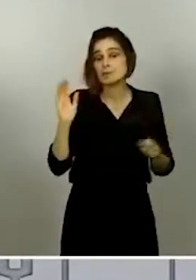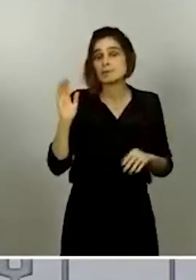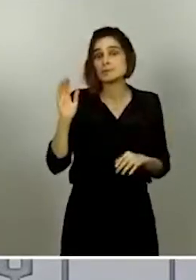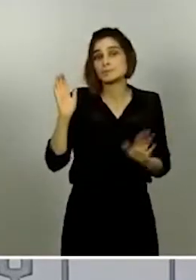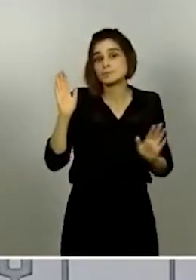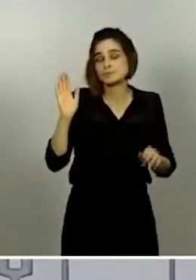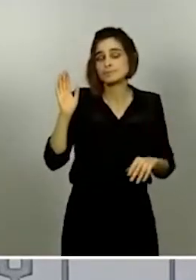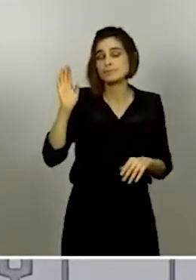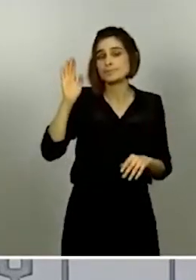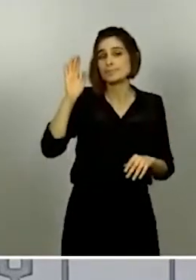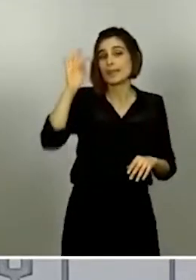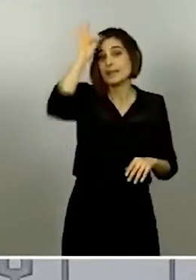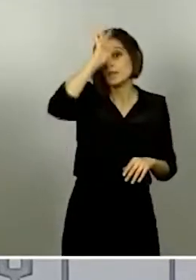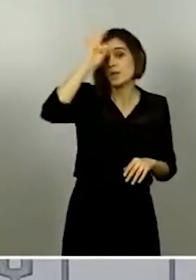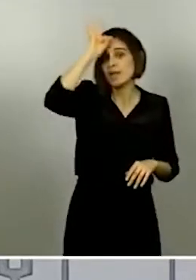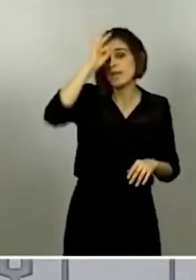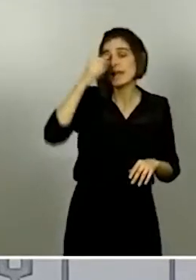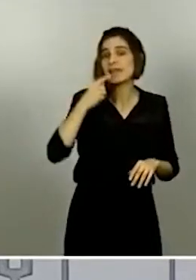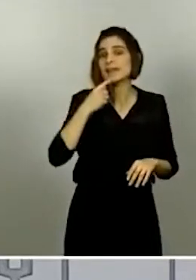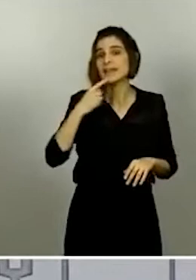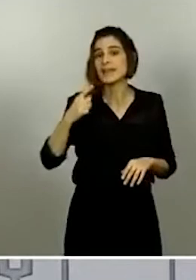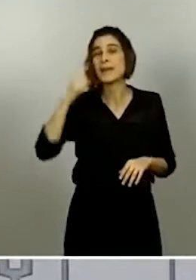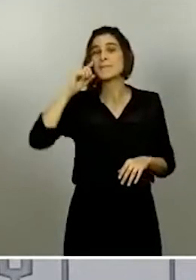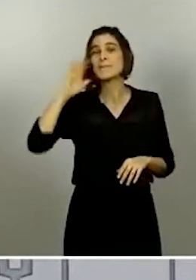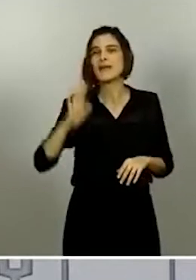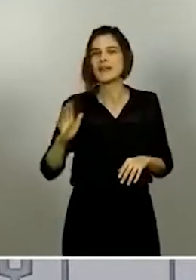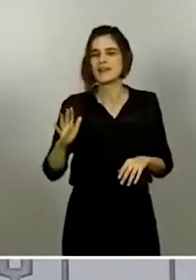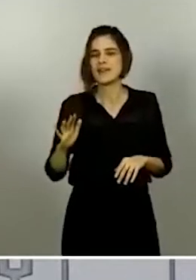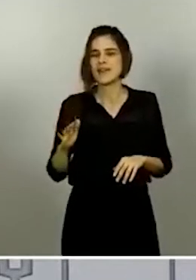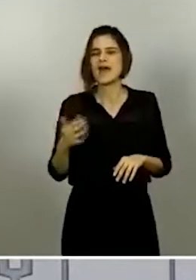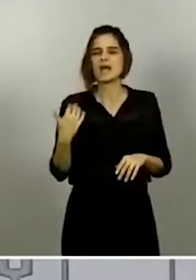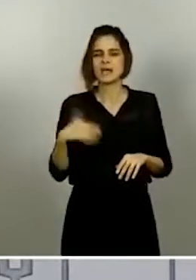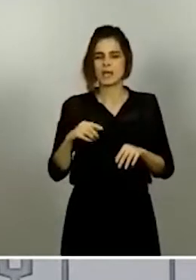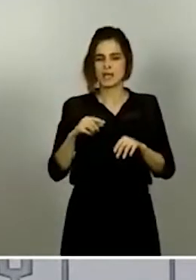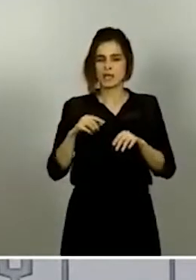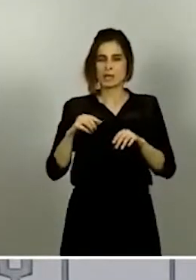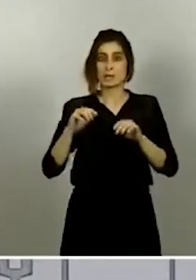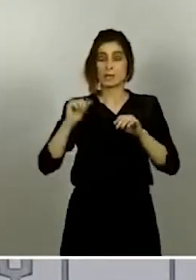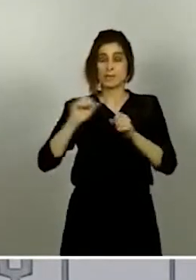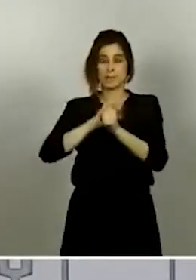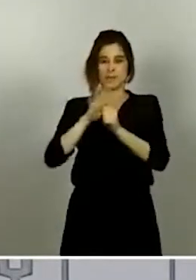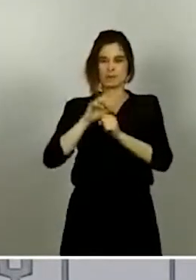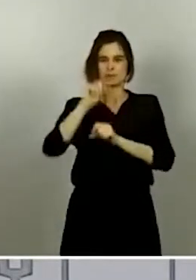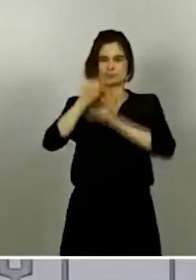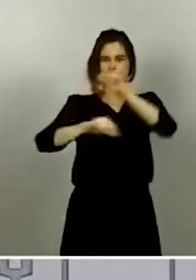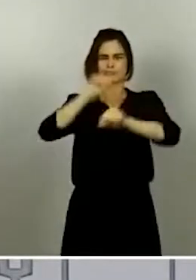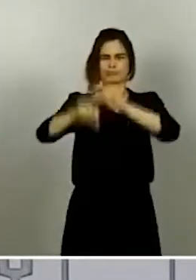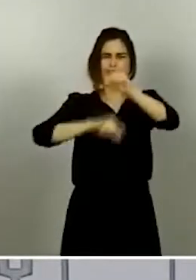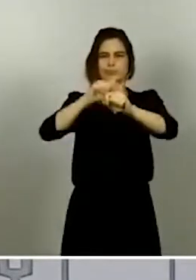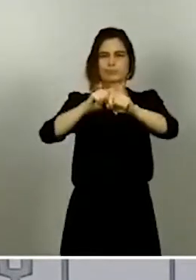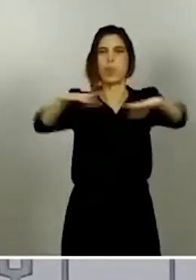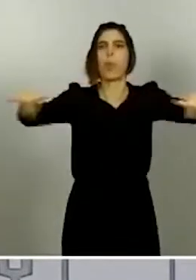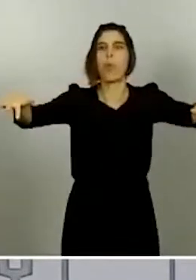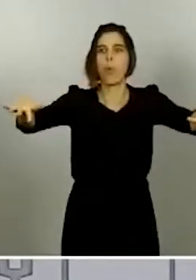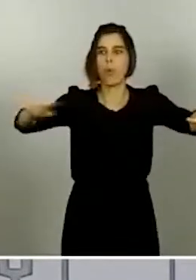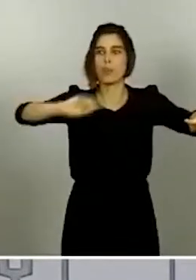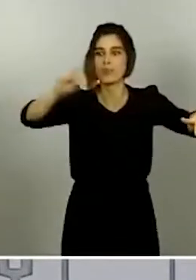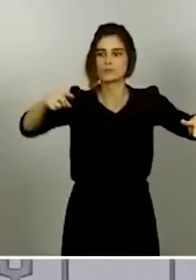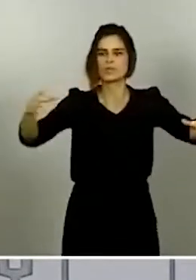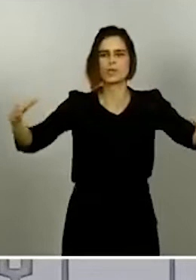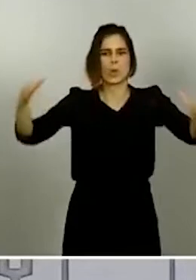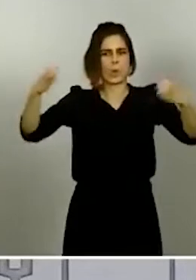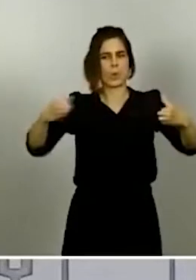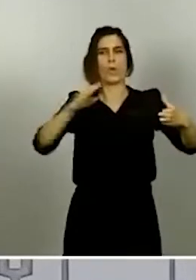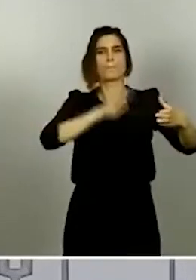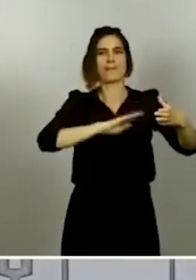quizás una inmunidad de rebaño importante en la población, que algunos estaban a favor, otros pensábamos que a lo mejor iba a ser menor,